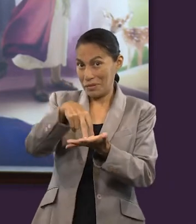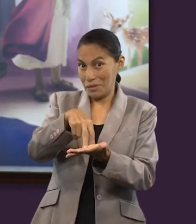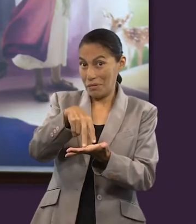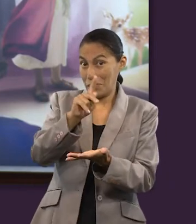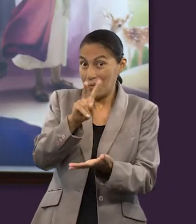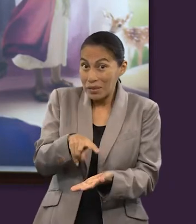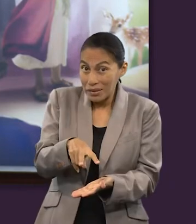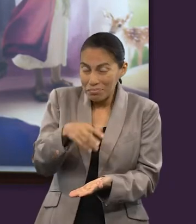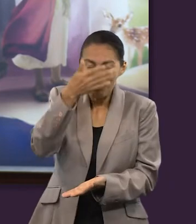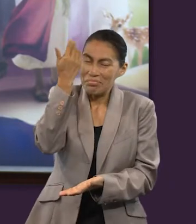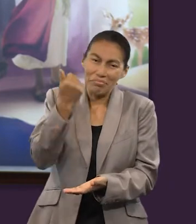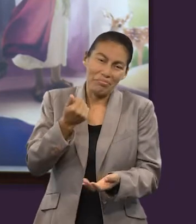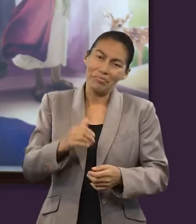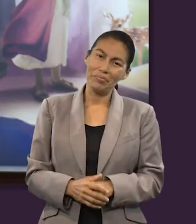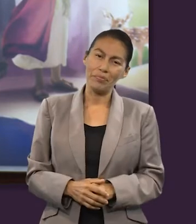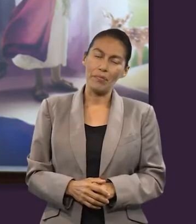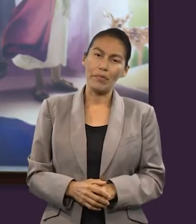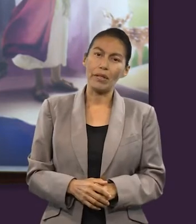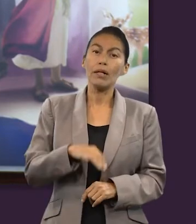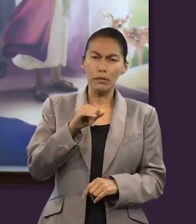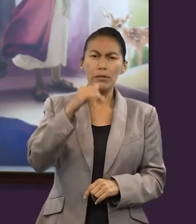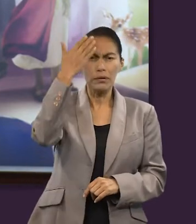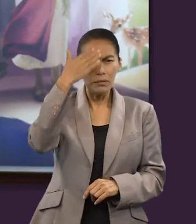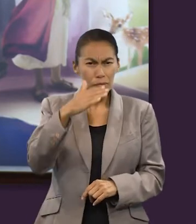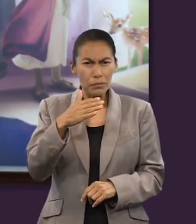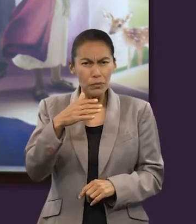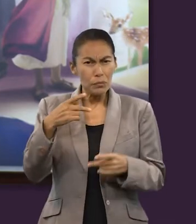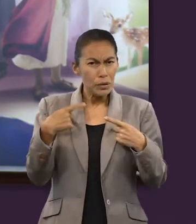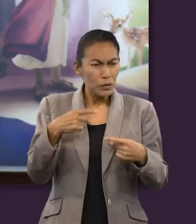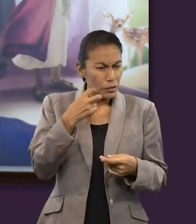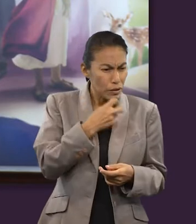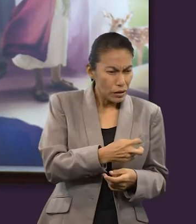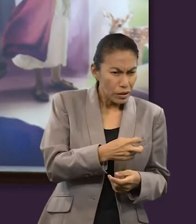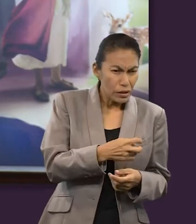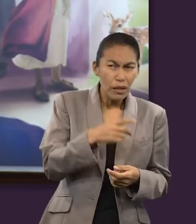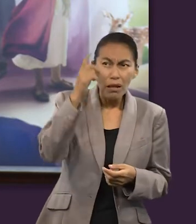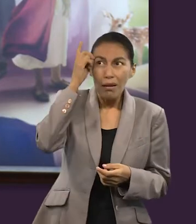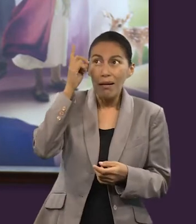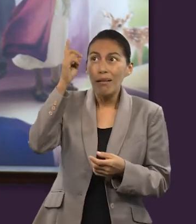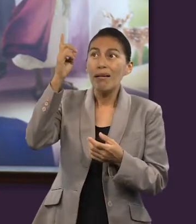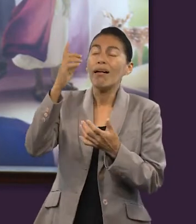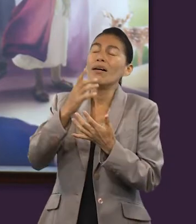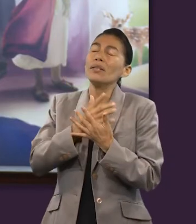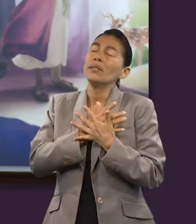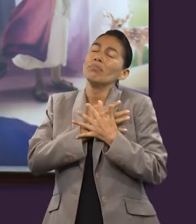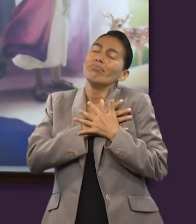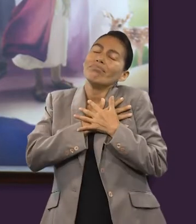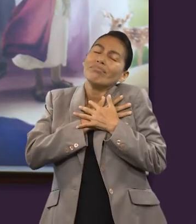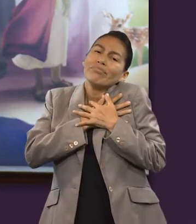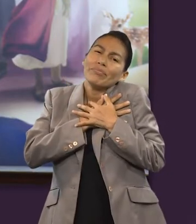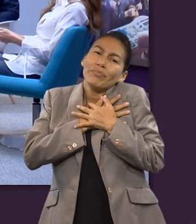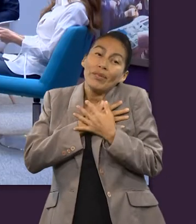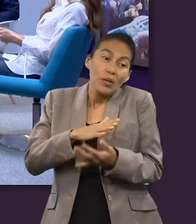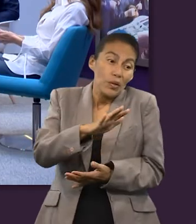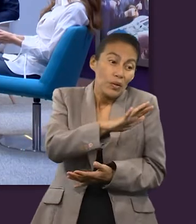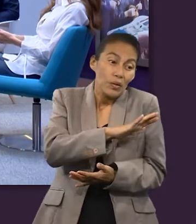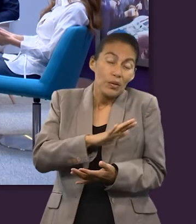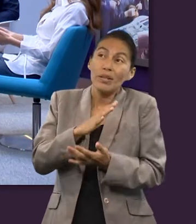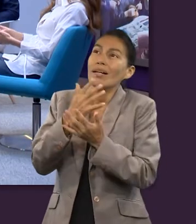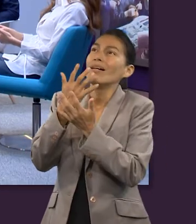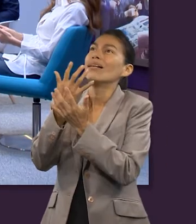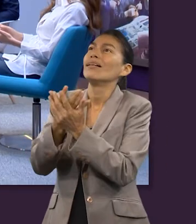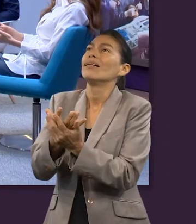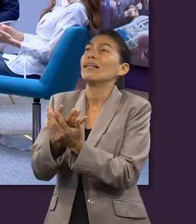sabemos los nombres. Lo que sí sabemos es que eran personas que amaron a Dios y descansaron en Él,